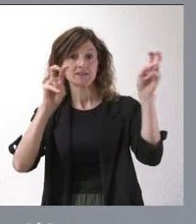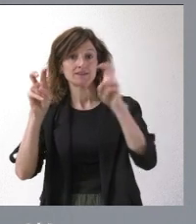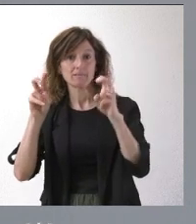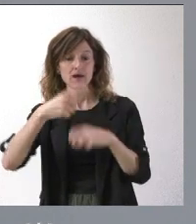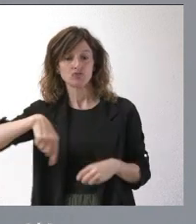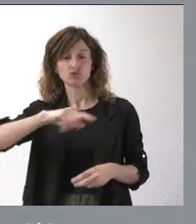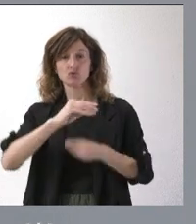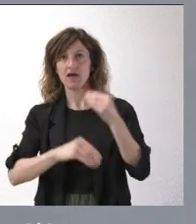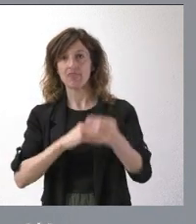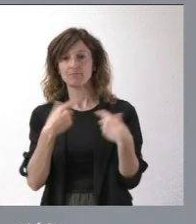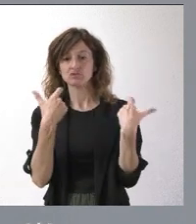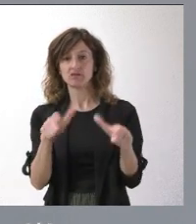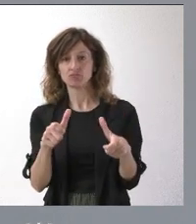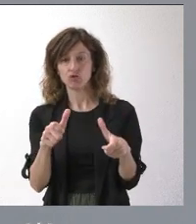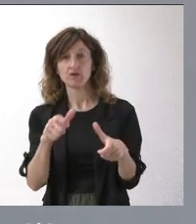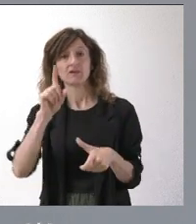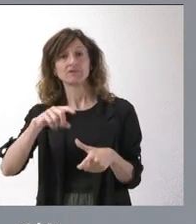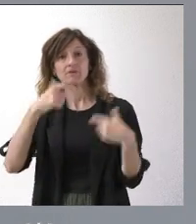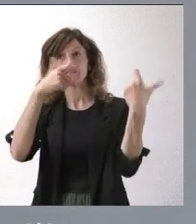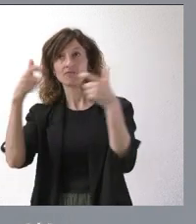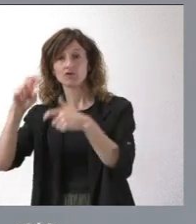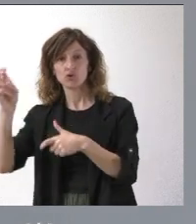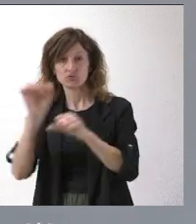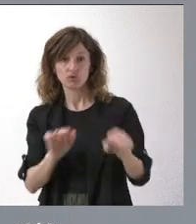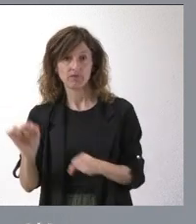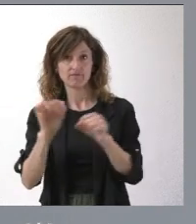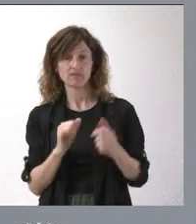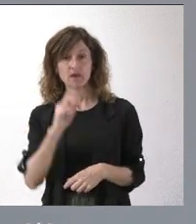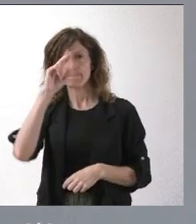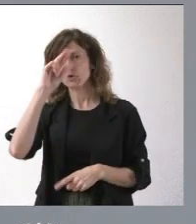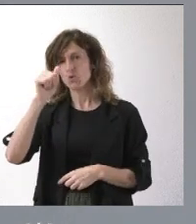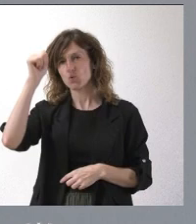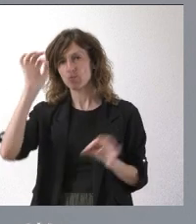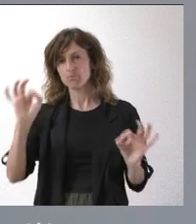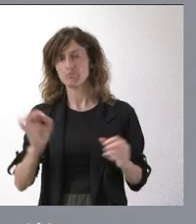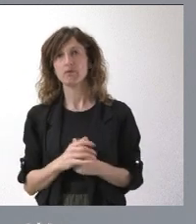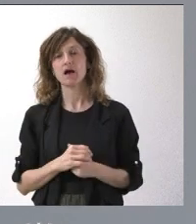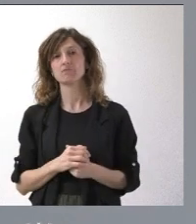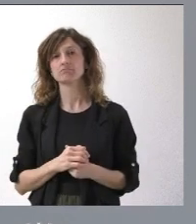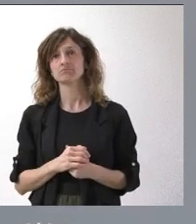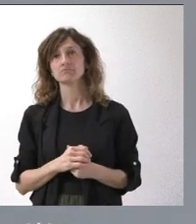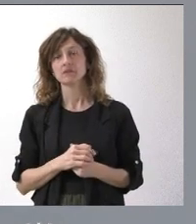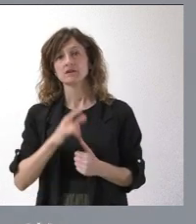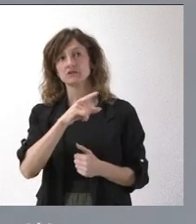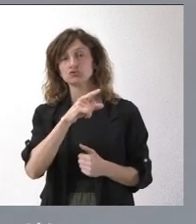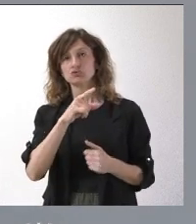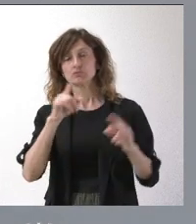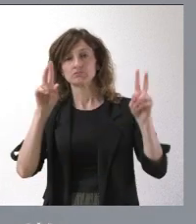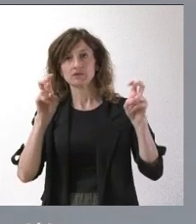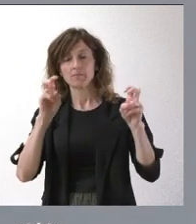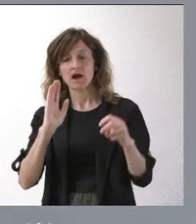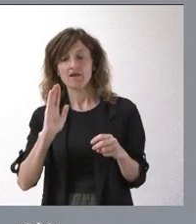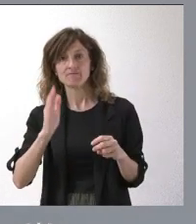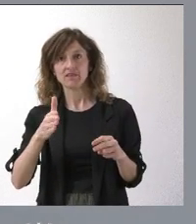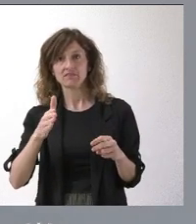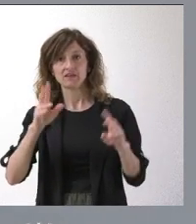hacer. Lo hacemos con este sector y lo hacemos con el resto de sectores. Nos preocupa especialmente el impacto que pueda tener para un sector